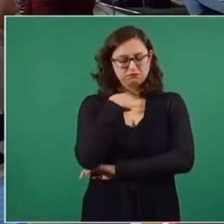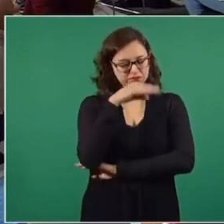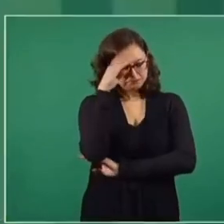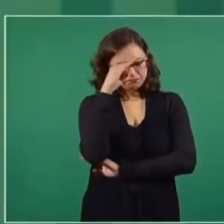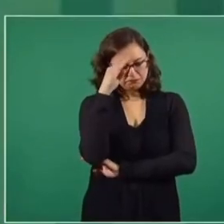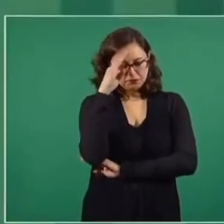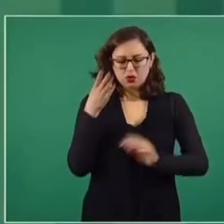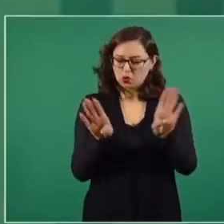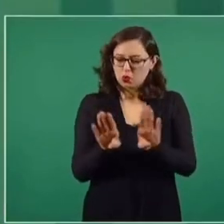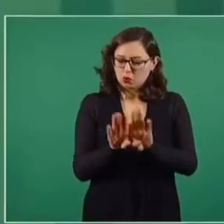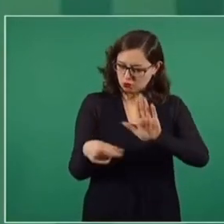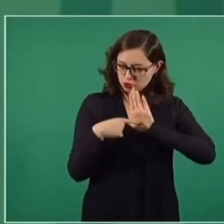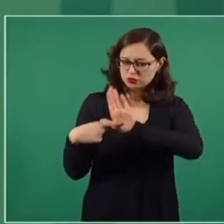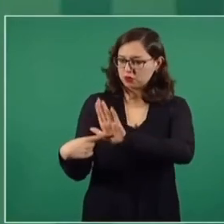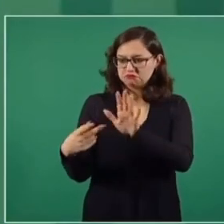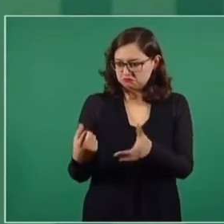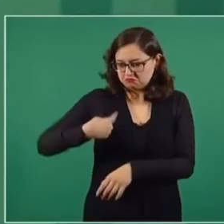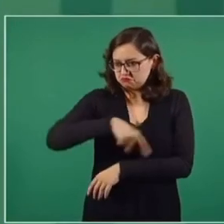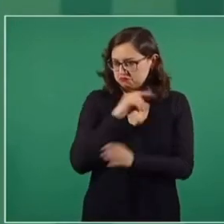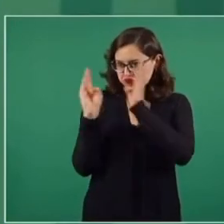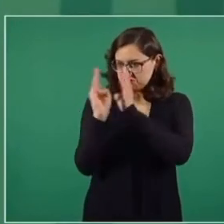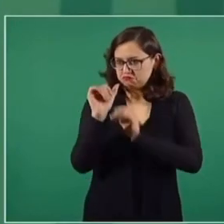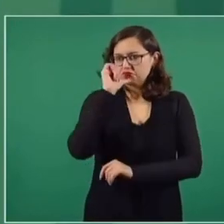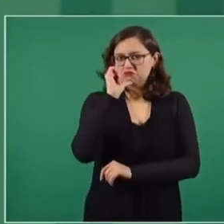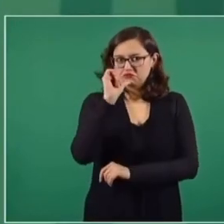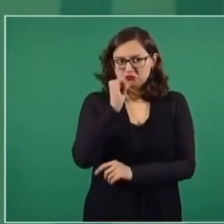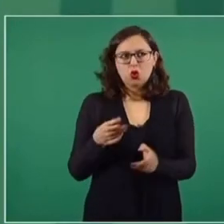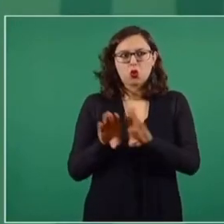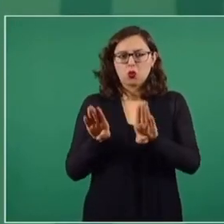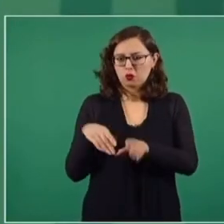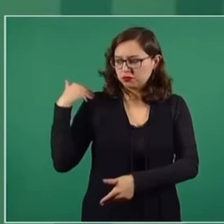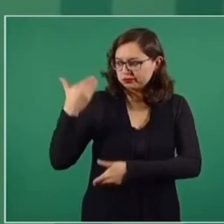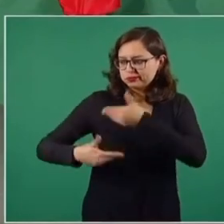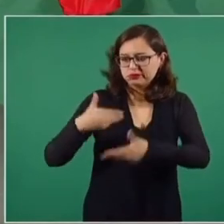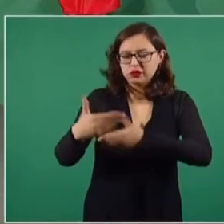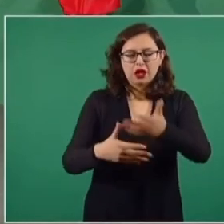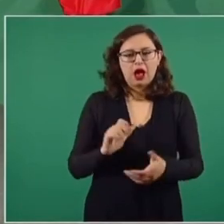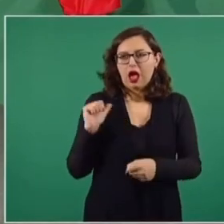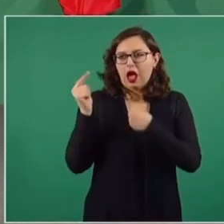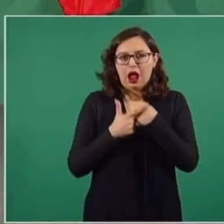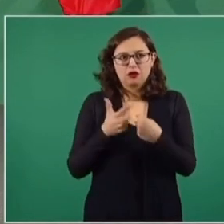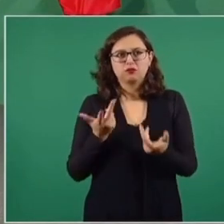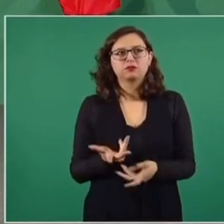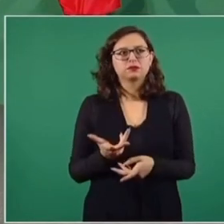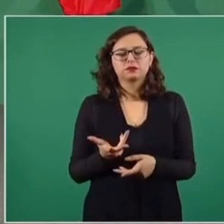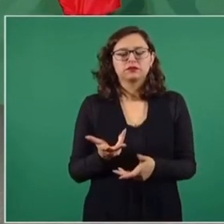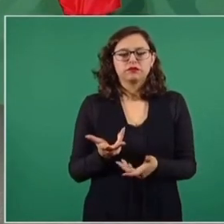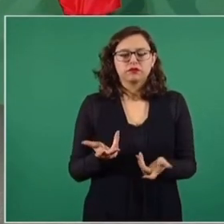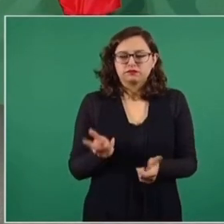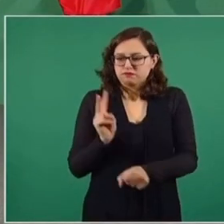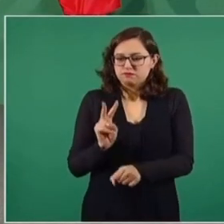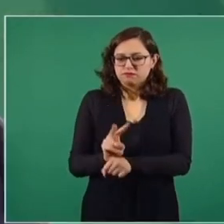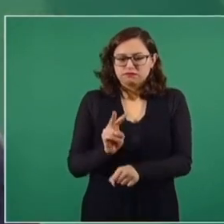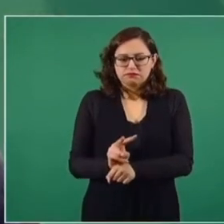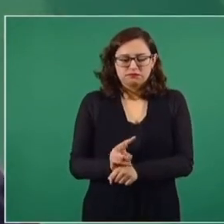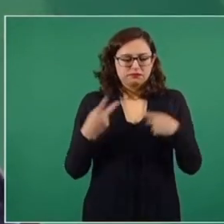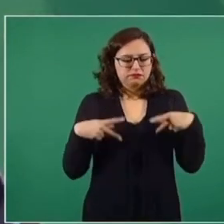pensarle cómo llevar a cabo verificaciones que puedan